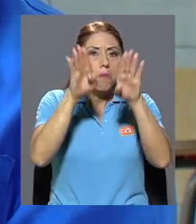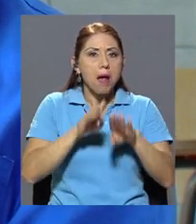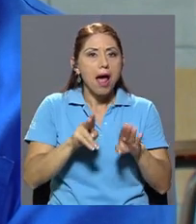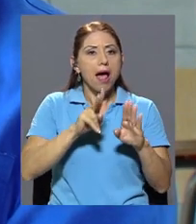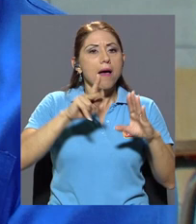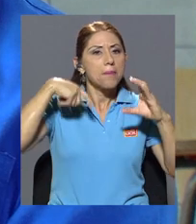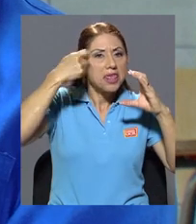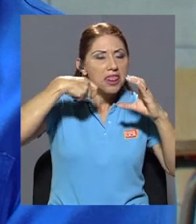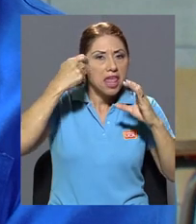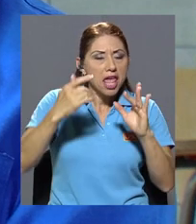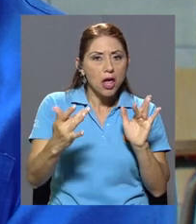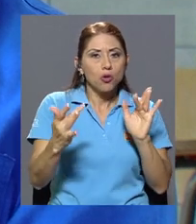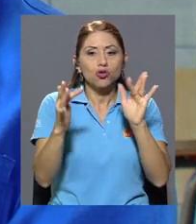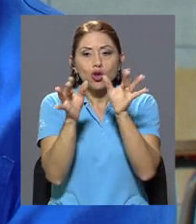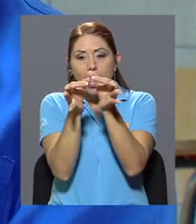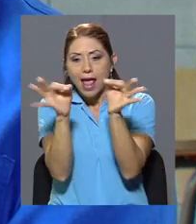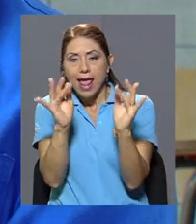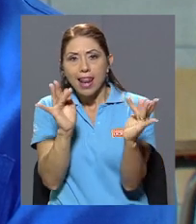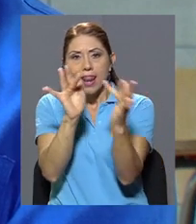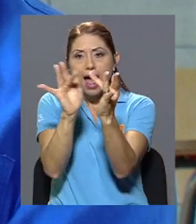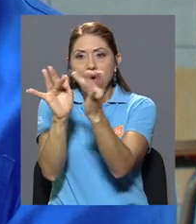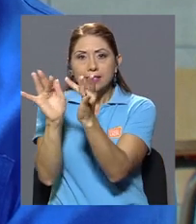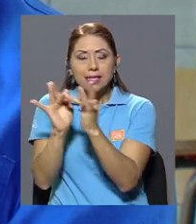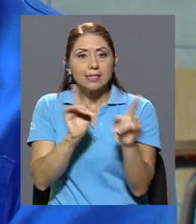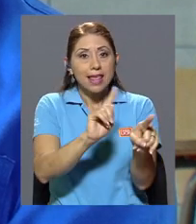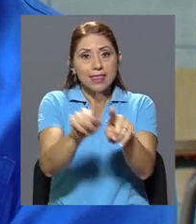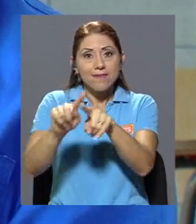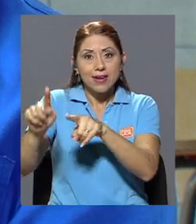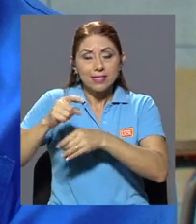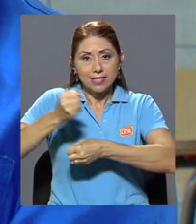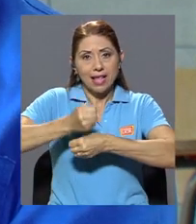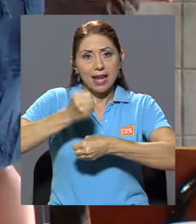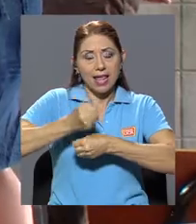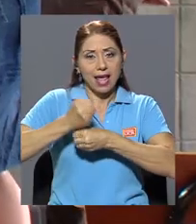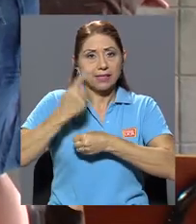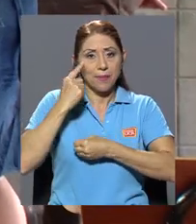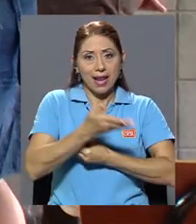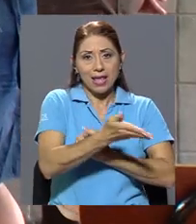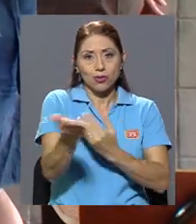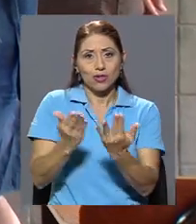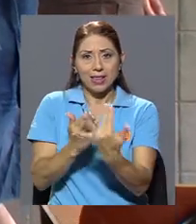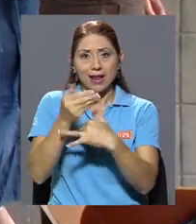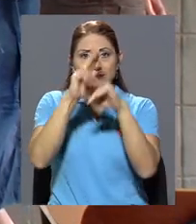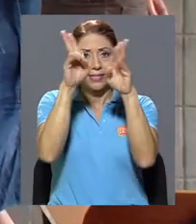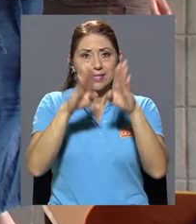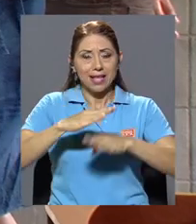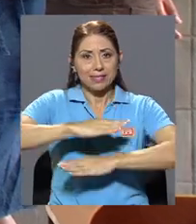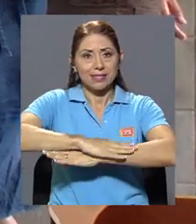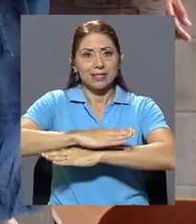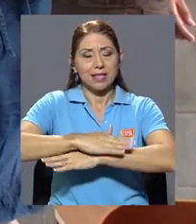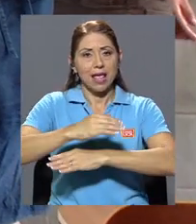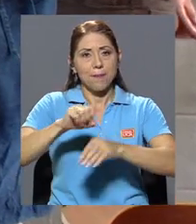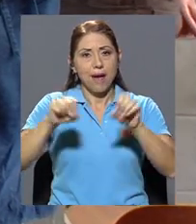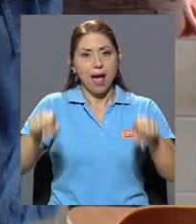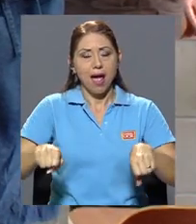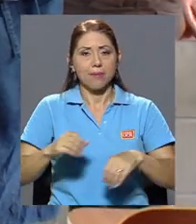enlaces electrónicos o diversas tareas que se le asignan a los estudiantes a través de ese sistema.